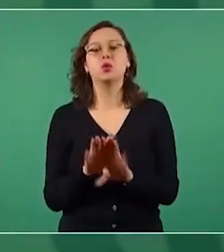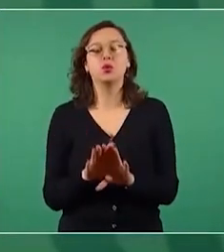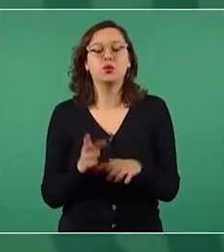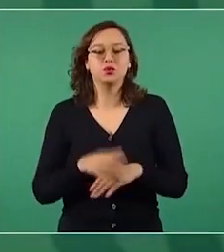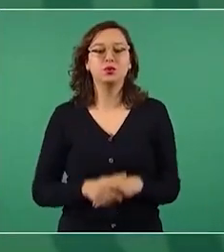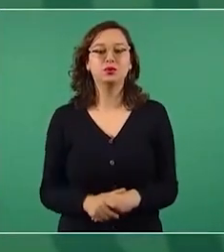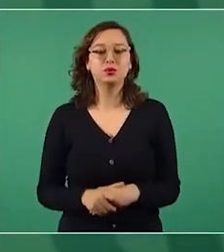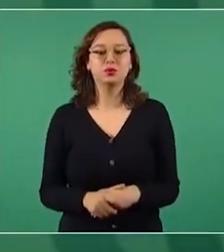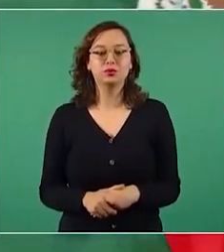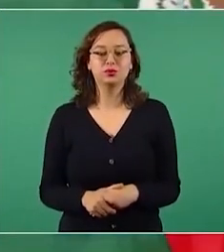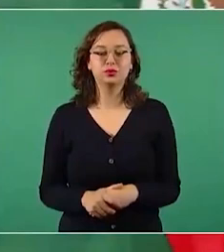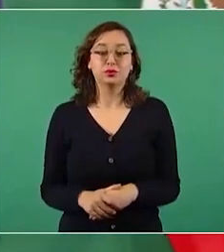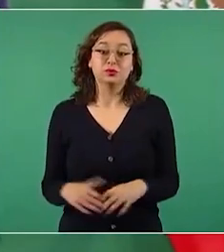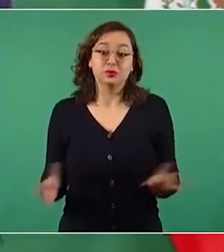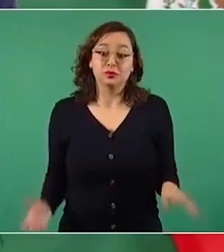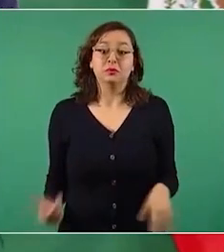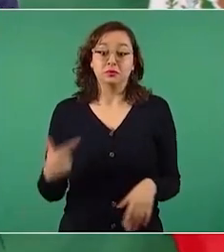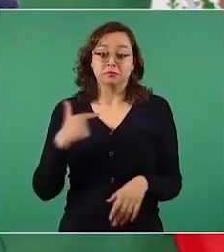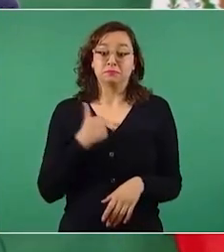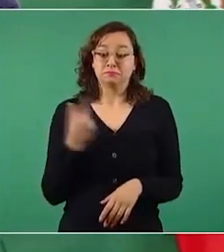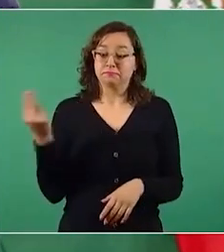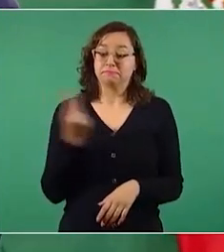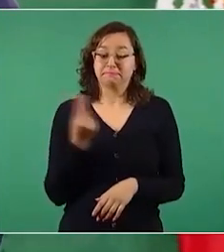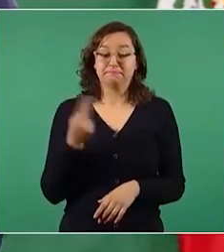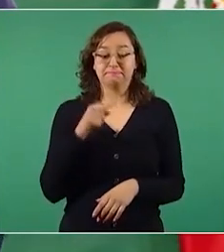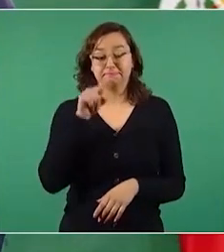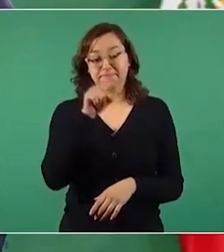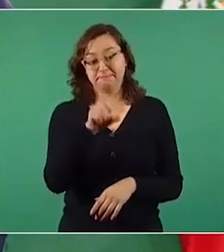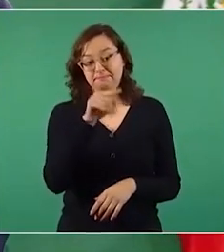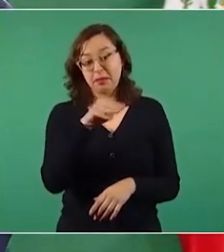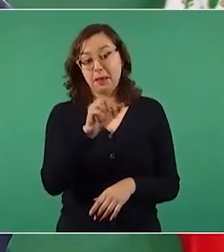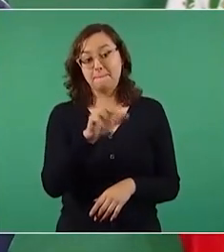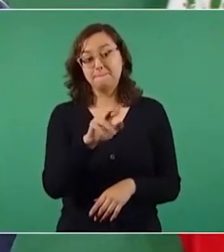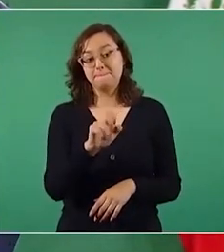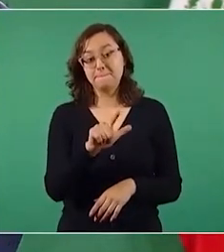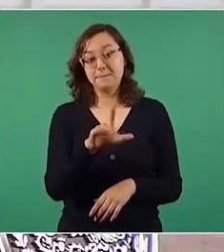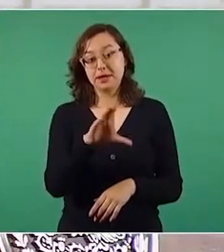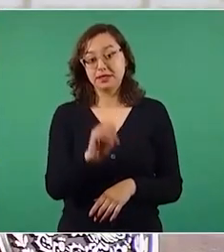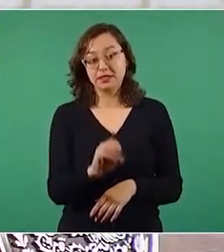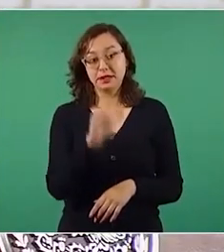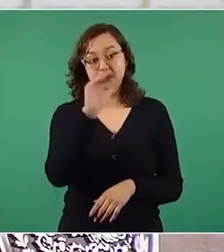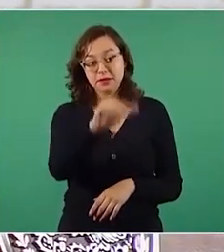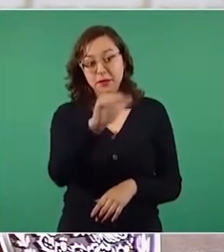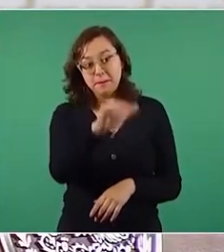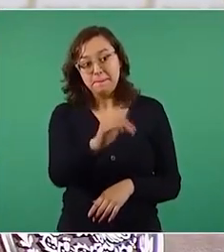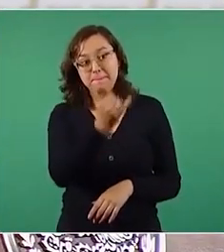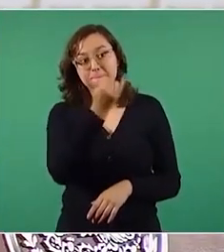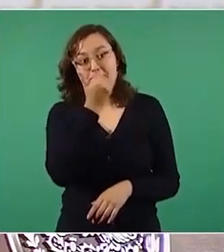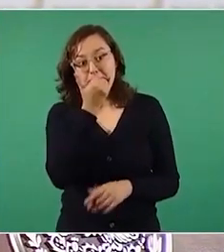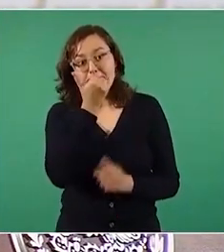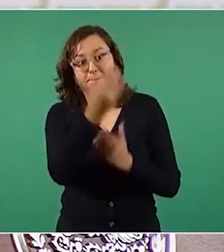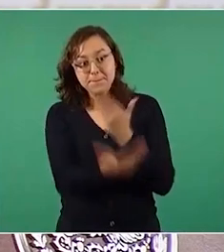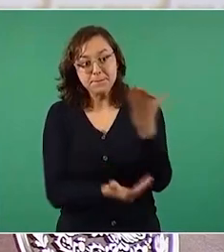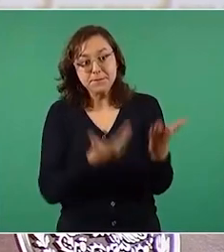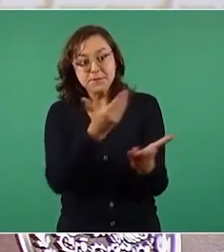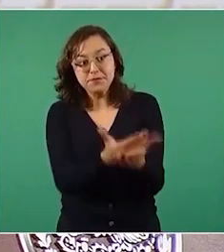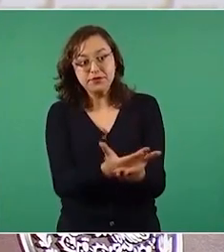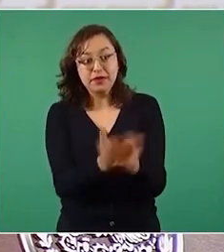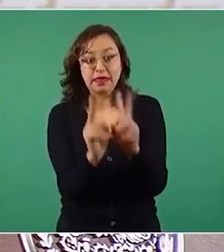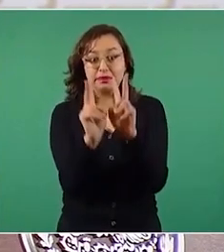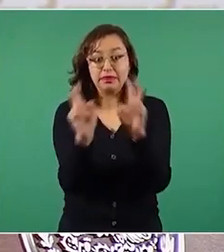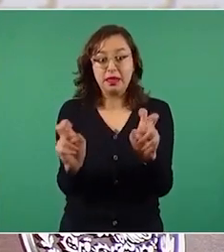en lo cultural sea una mujer indígena